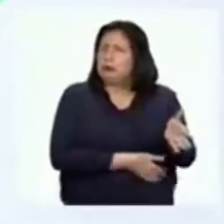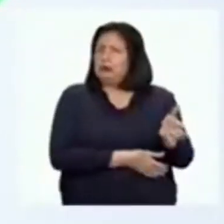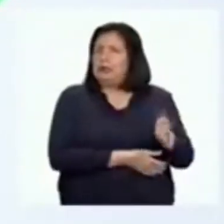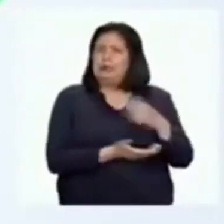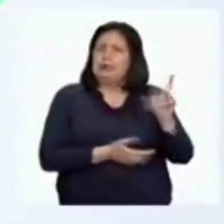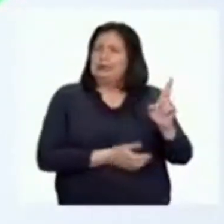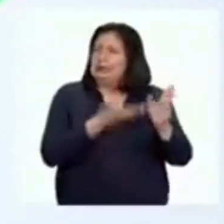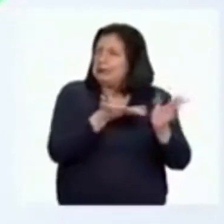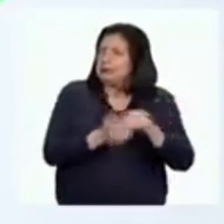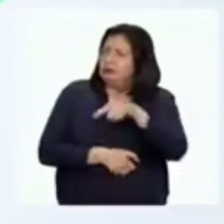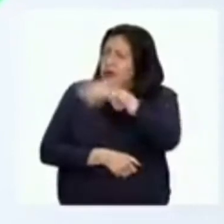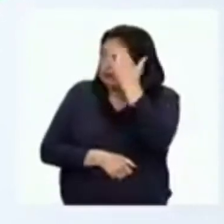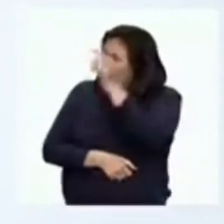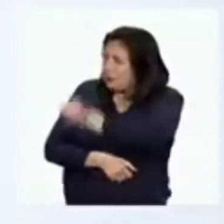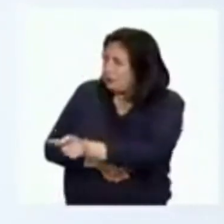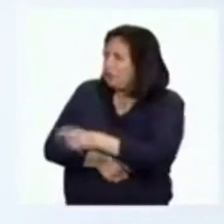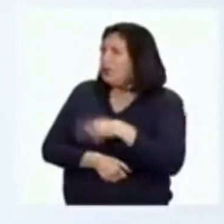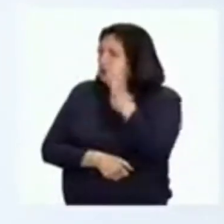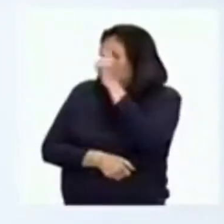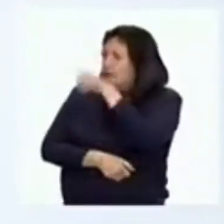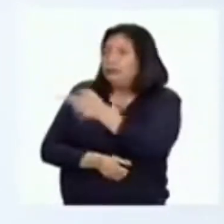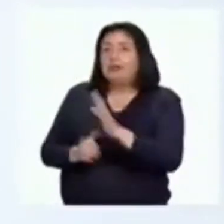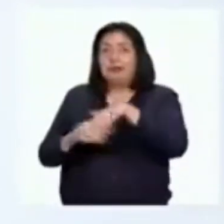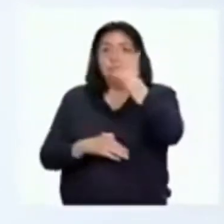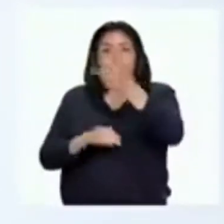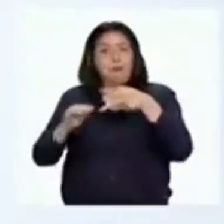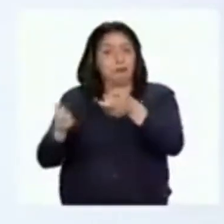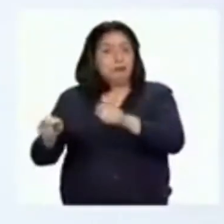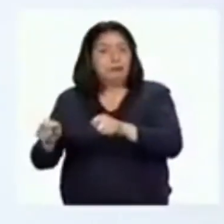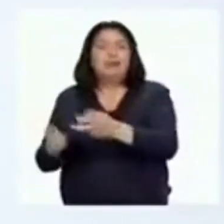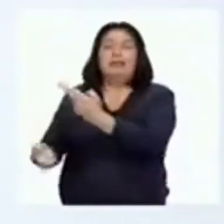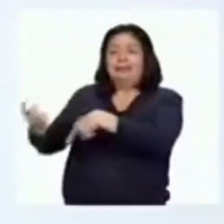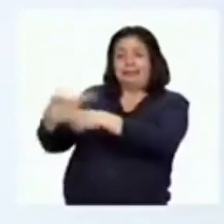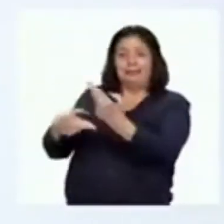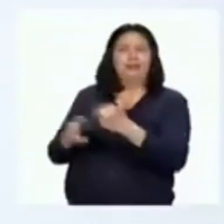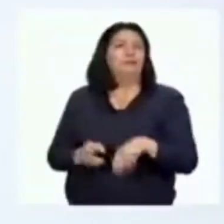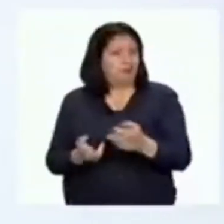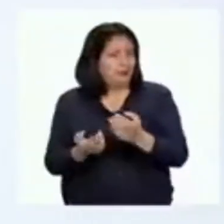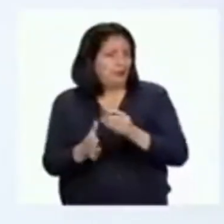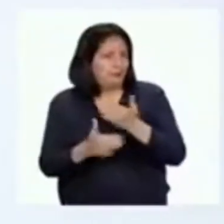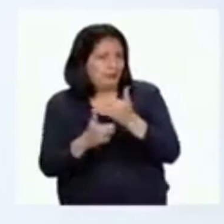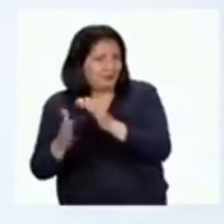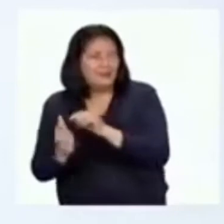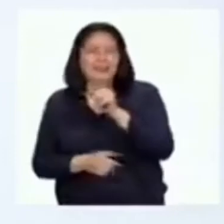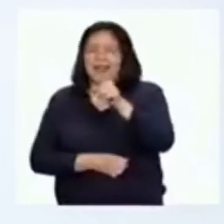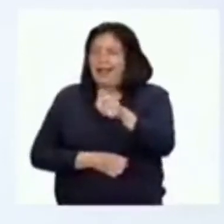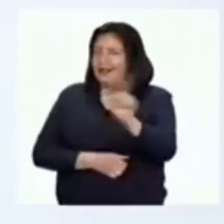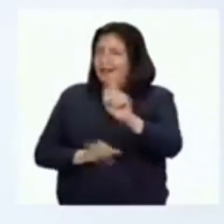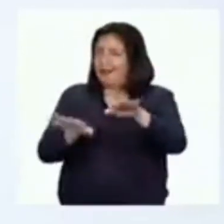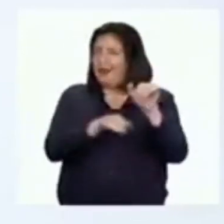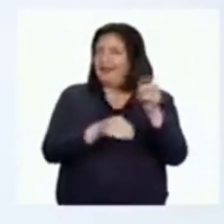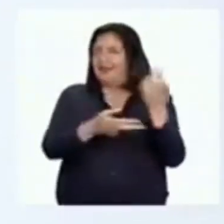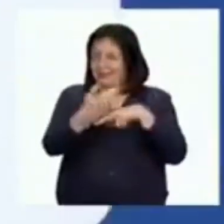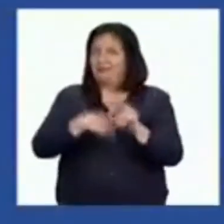le haya hecho frente a una dificultad? Después de la pausa, volvemos para compartir nuestras respuestas. ¡No se muevan, que ya